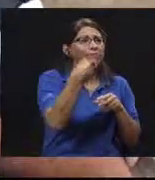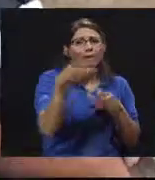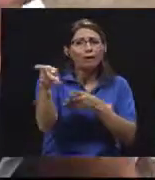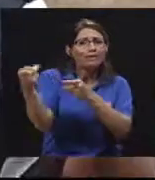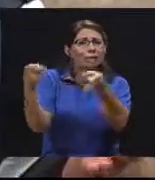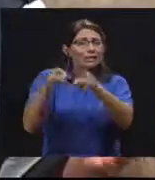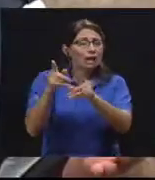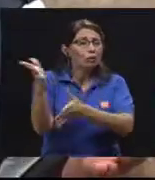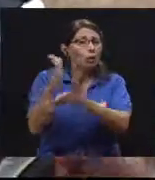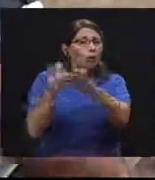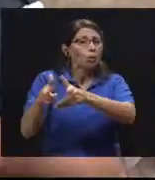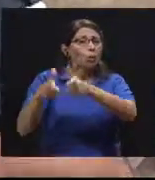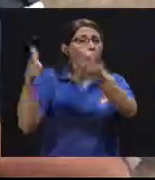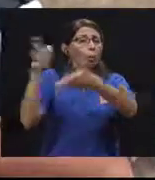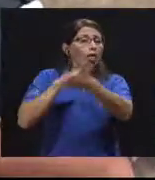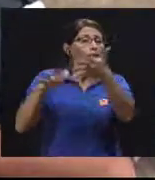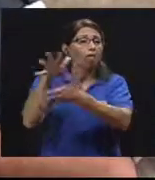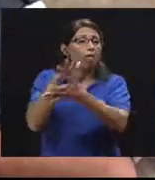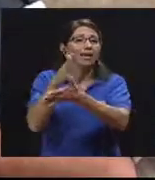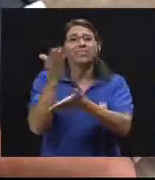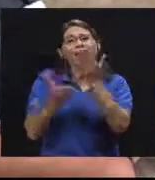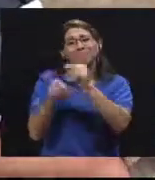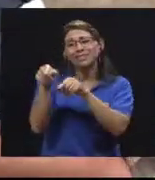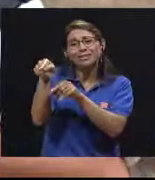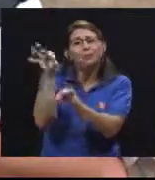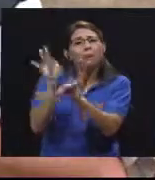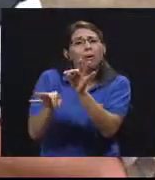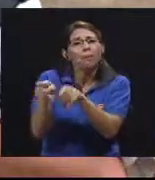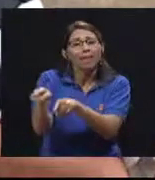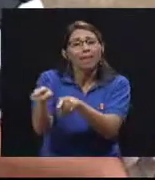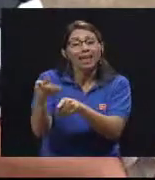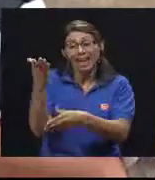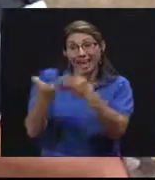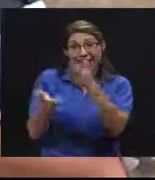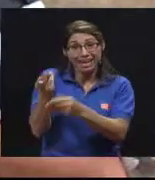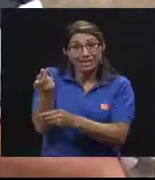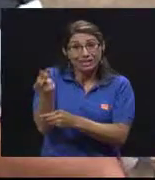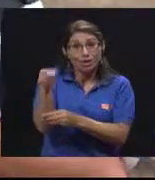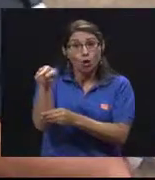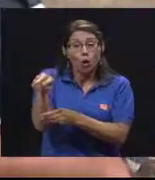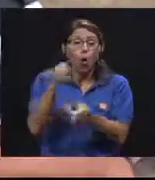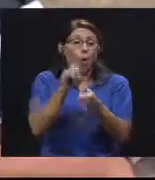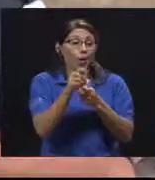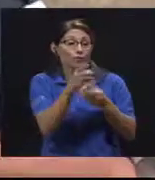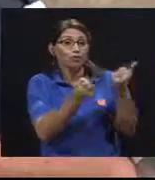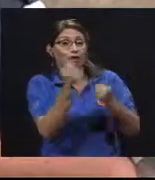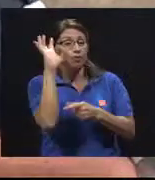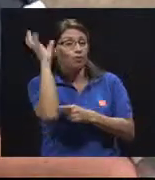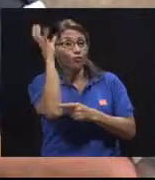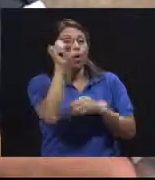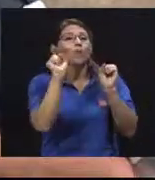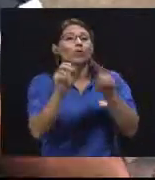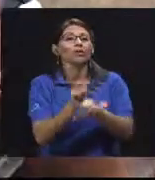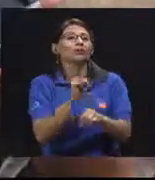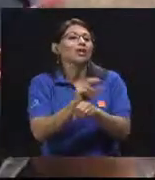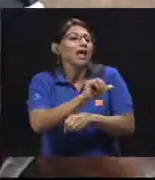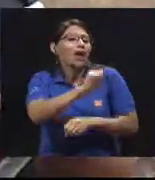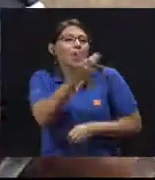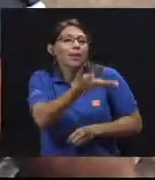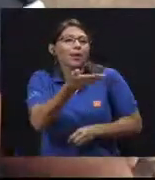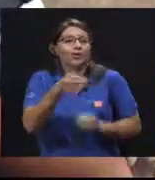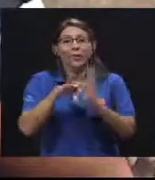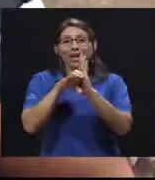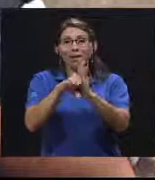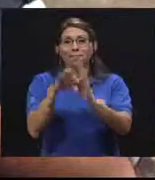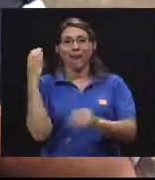reportó un gran incidente y lo que teníamos era algo pequeño y esos recursos podríamos estarlos utilizando en otro tipo de casos. Un ejemplo,